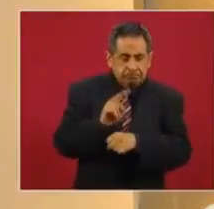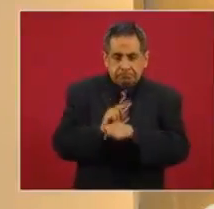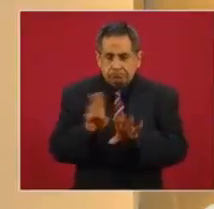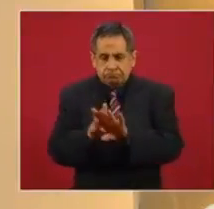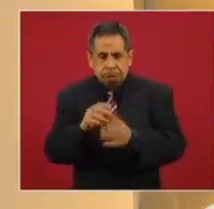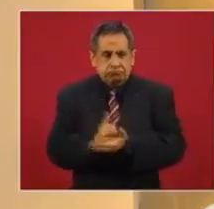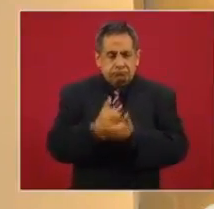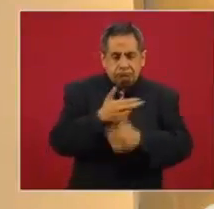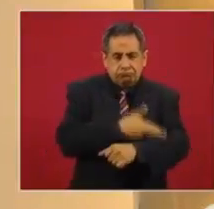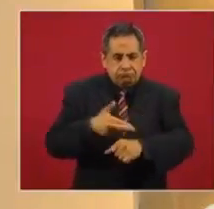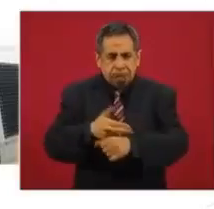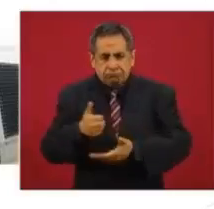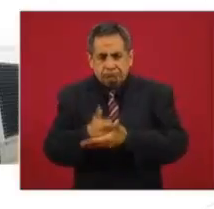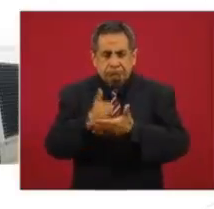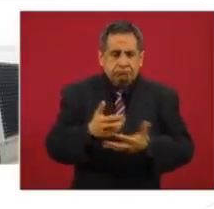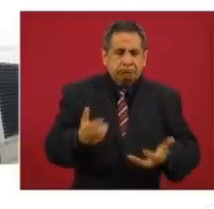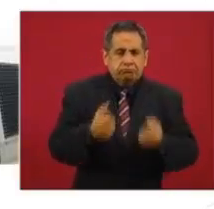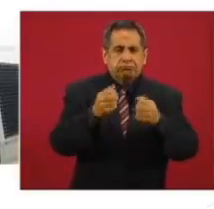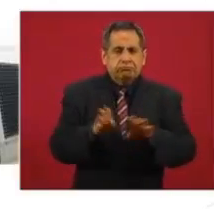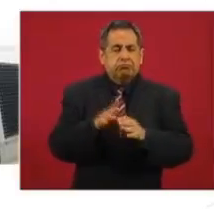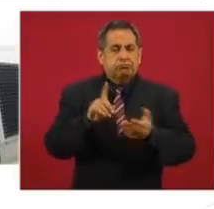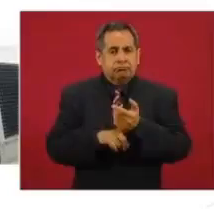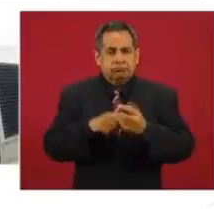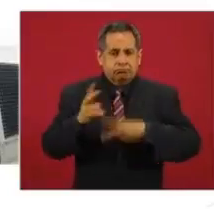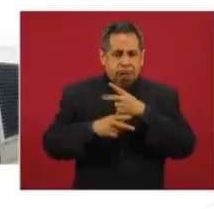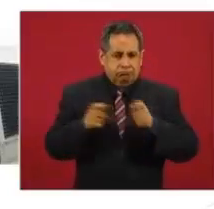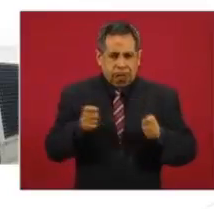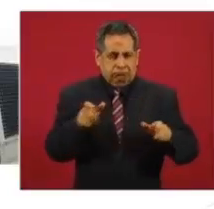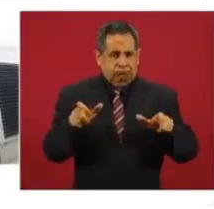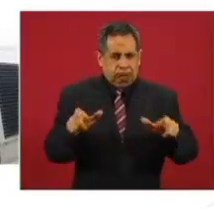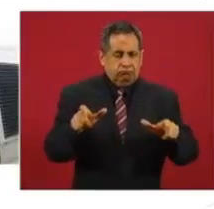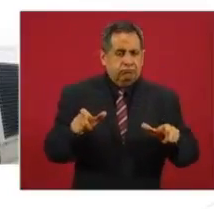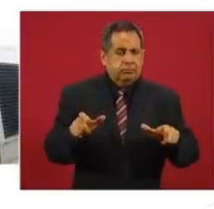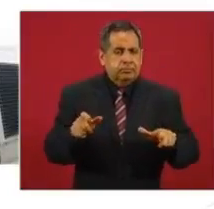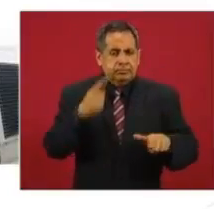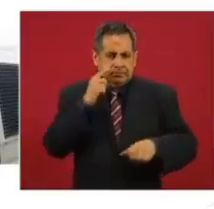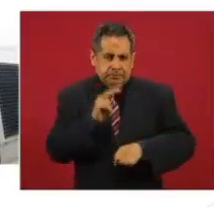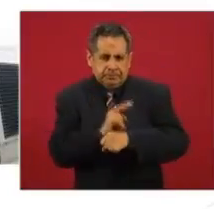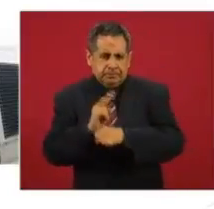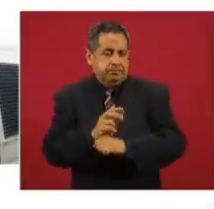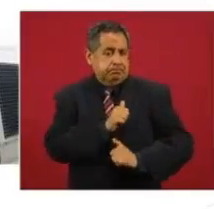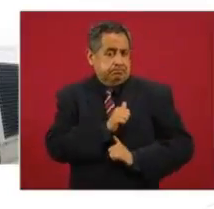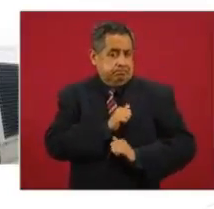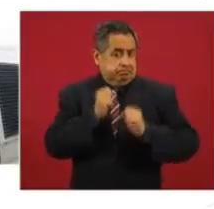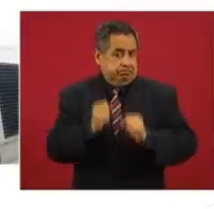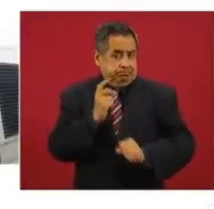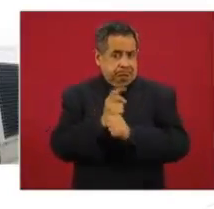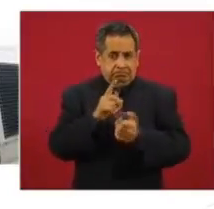actividades de rescate humanitario, puestos de control migratorio, también en puestos militares de seguridad,